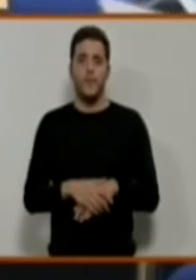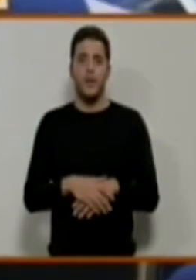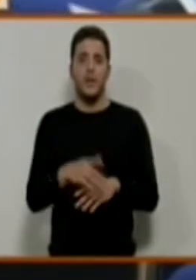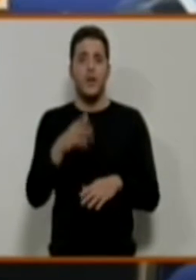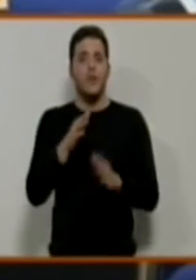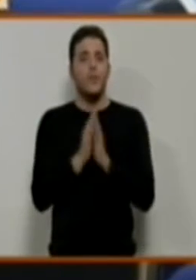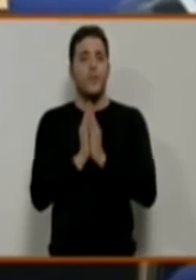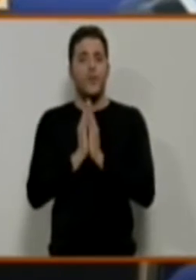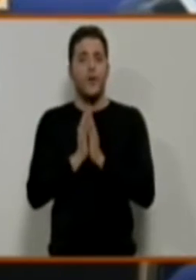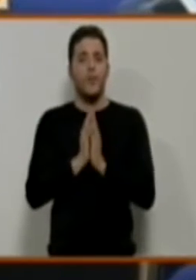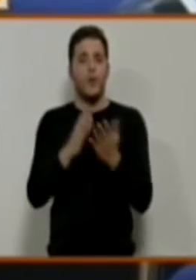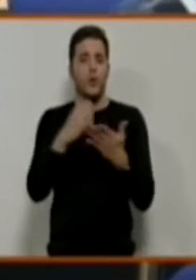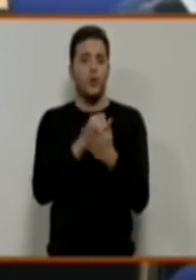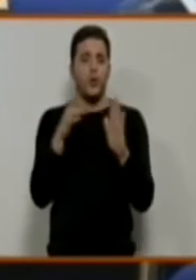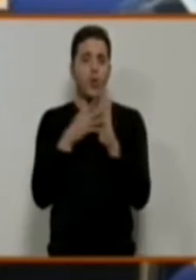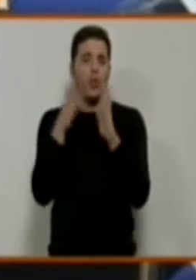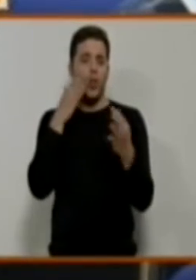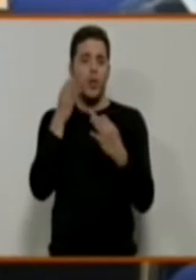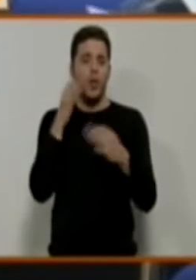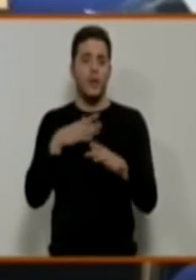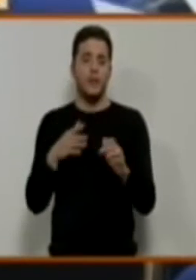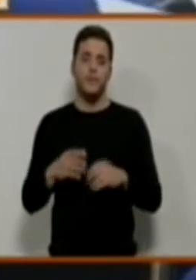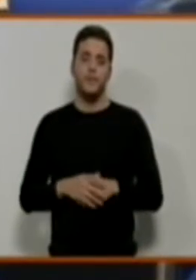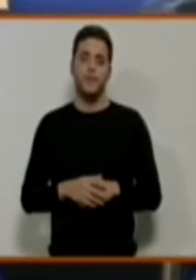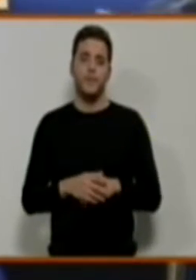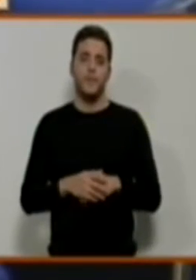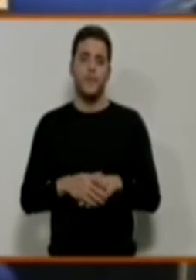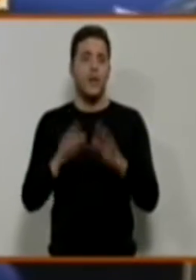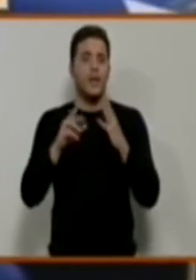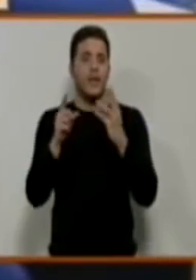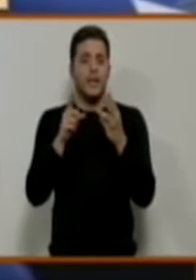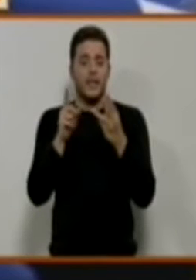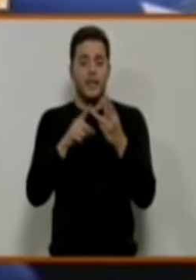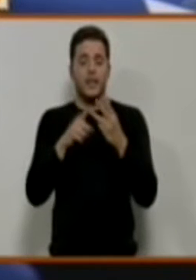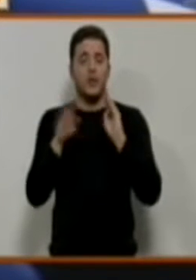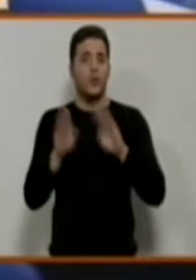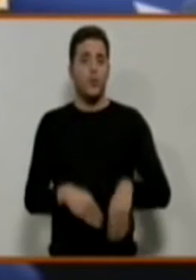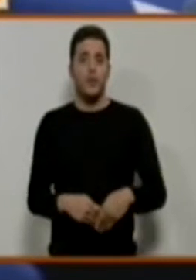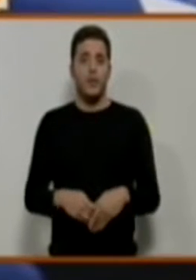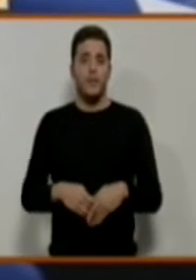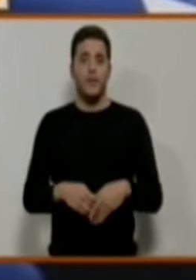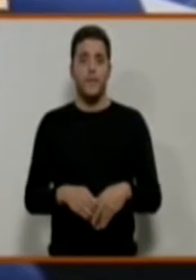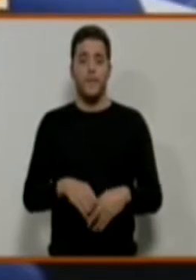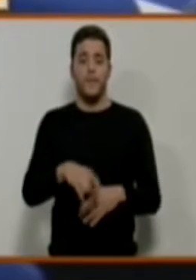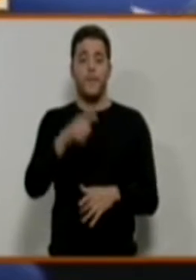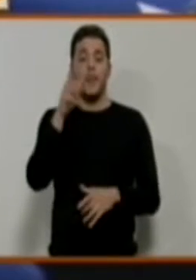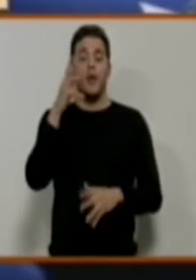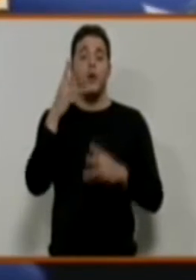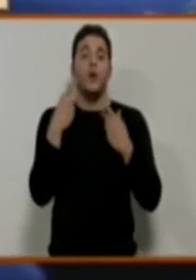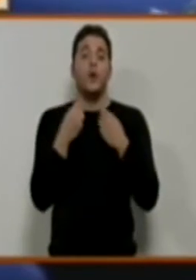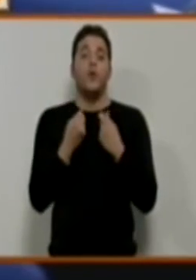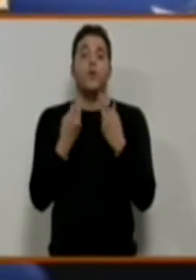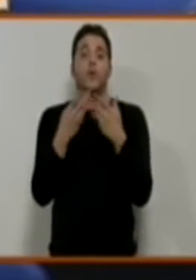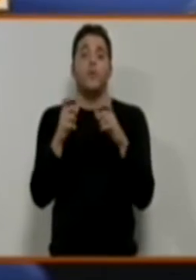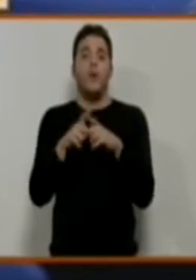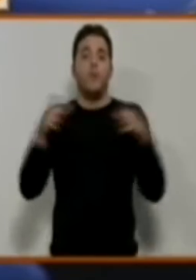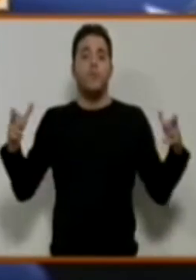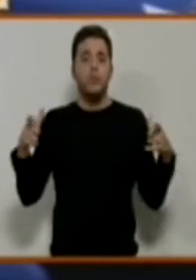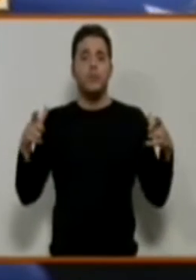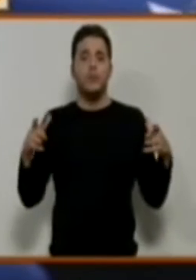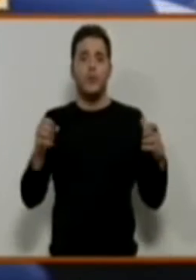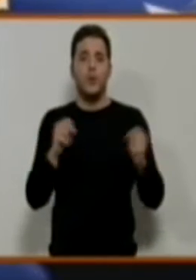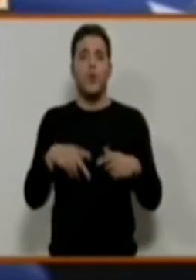pormenorizada. Tercera y última. «¿Cuál ha sido la disminución o aumento en números absolutos, datos cargos y asimilados